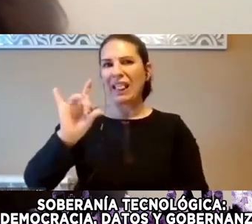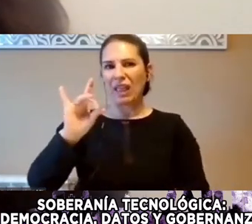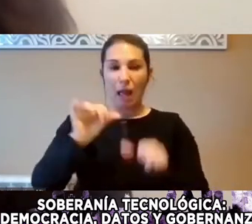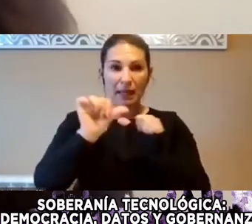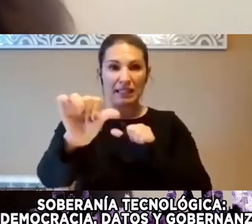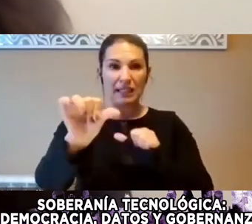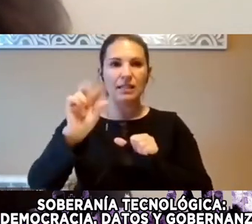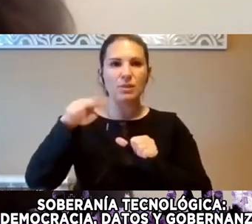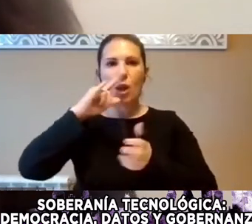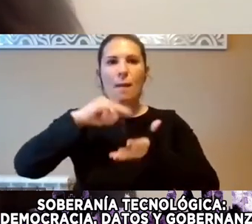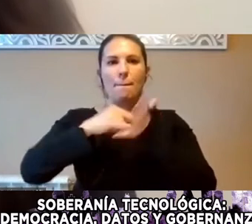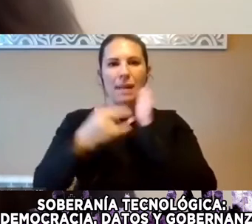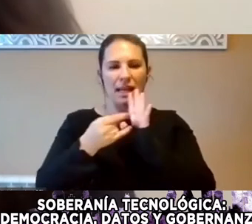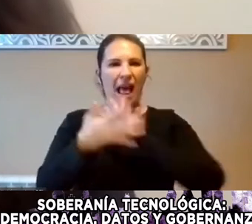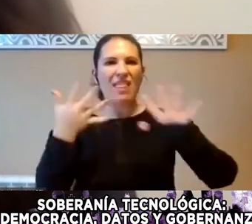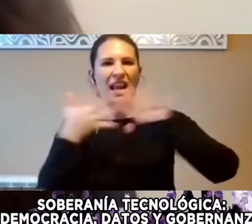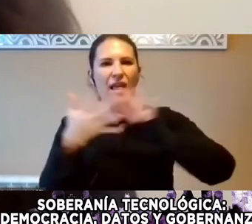Acelerado De Conectividad